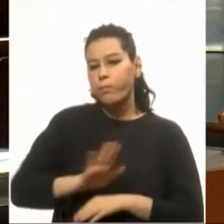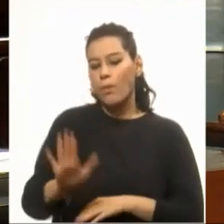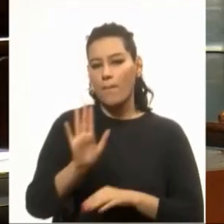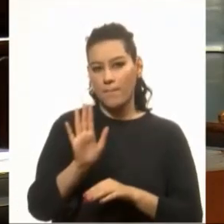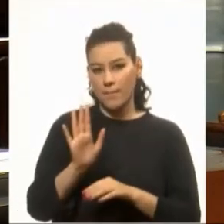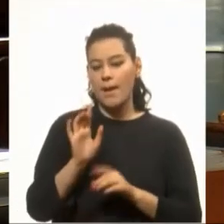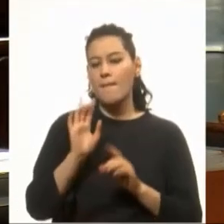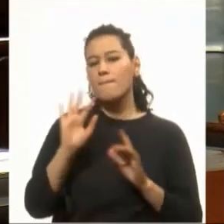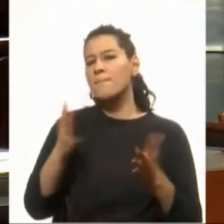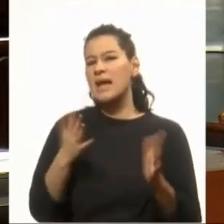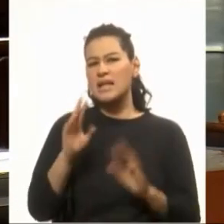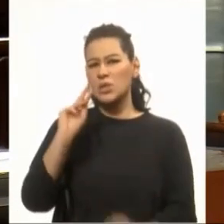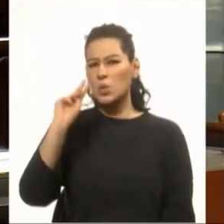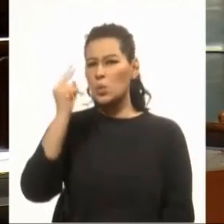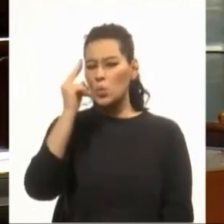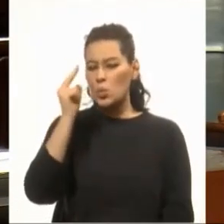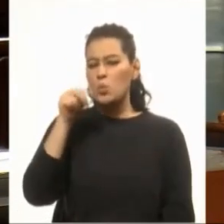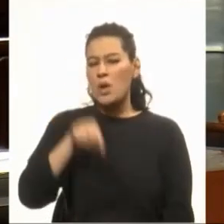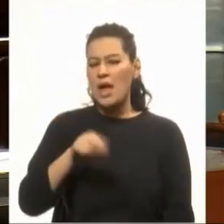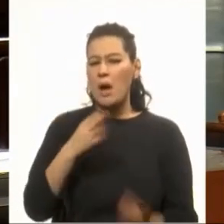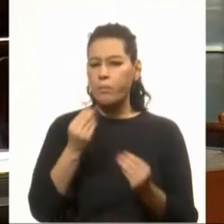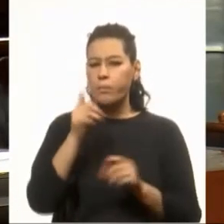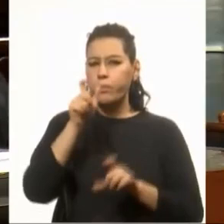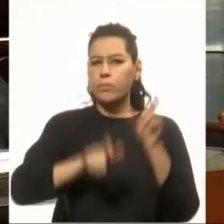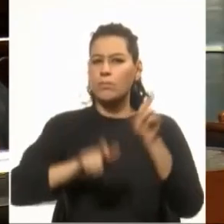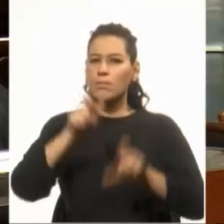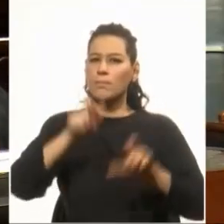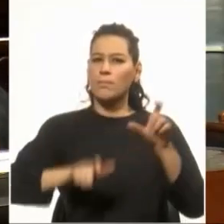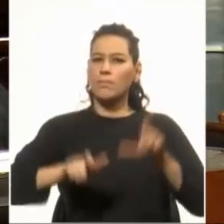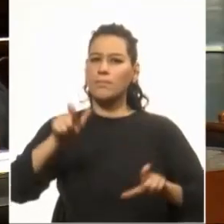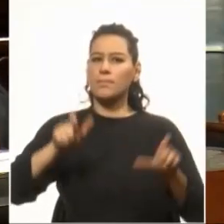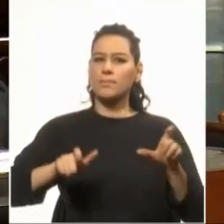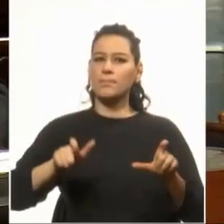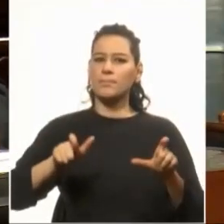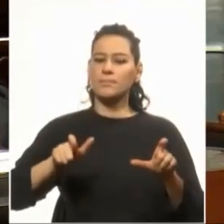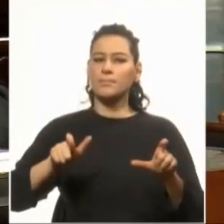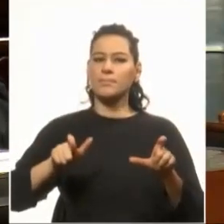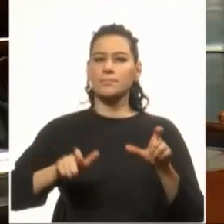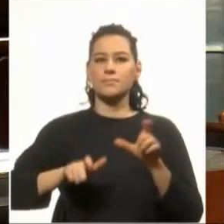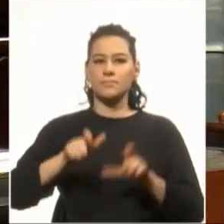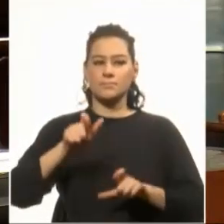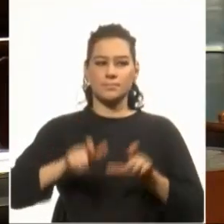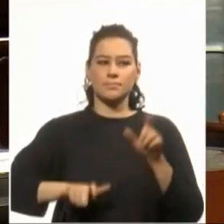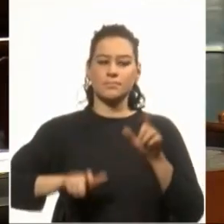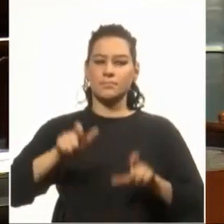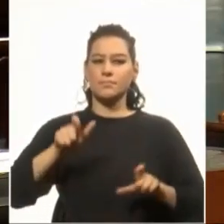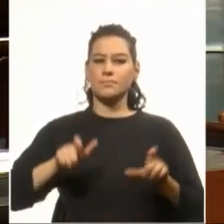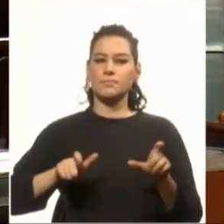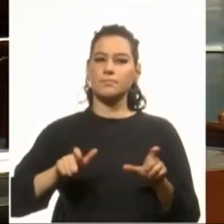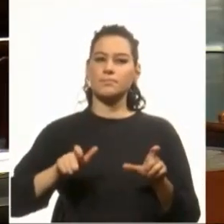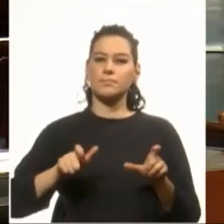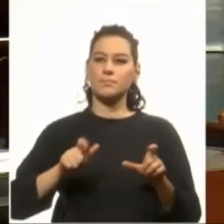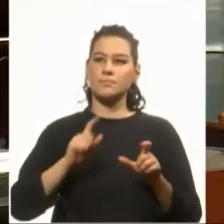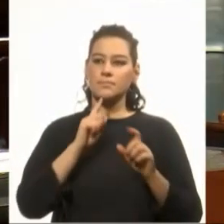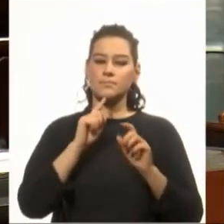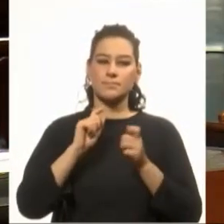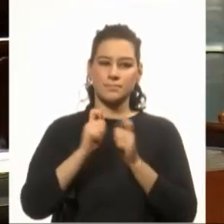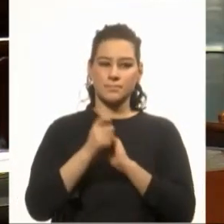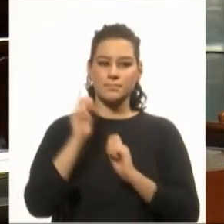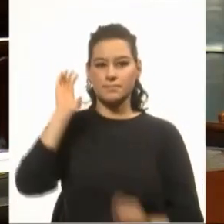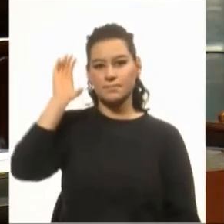que acá en el Uruguay hay gente empeñada en destruir, en autodestruir a nuestra República.